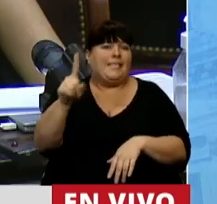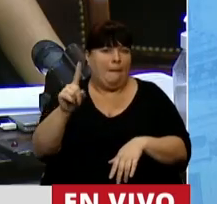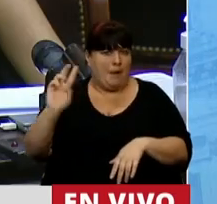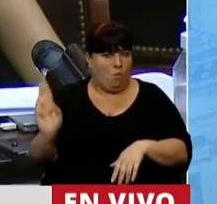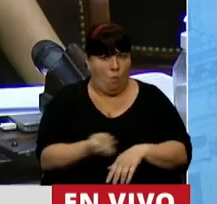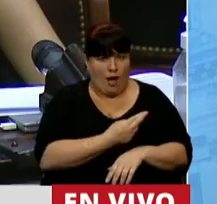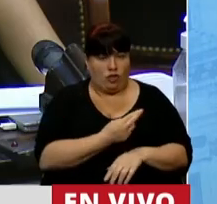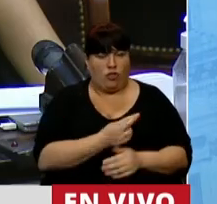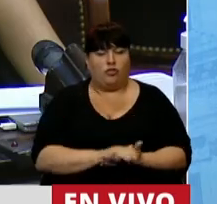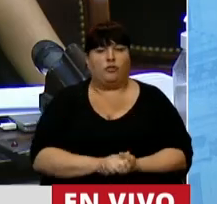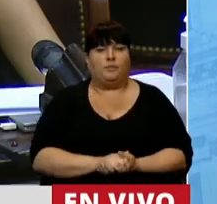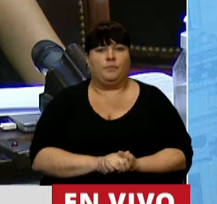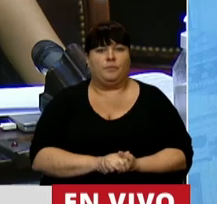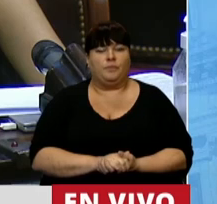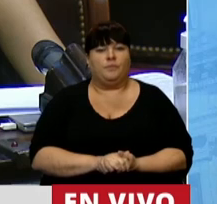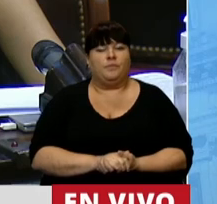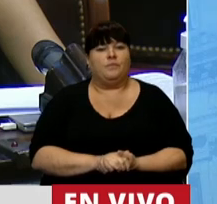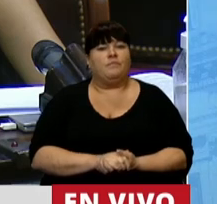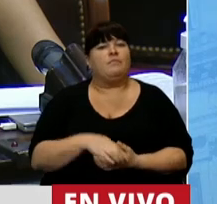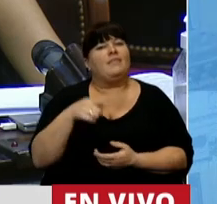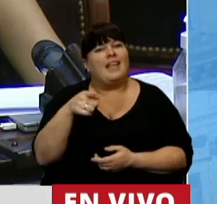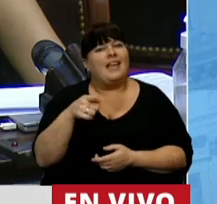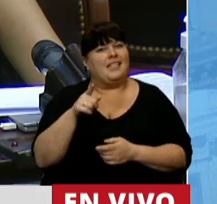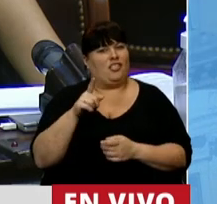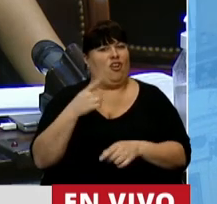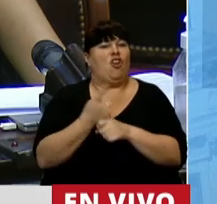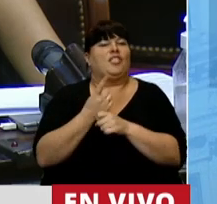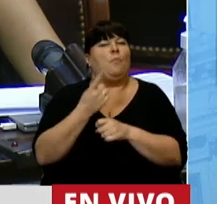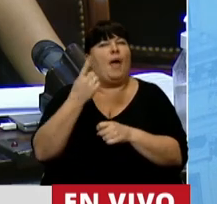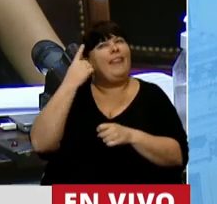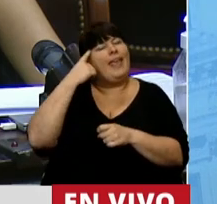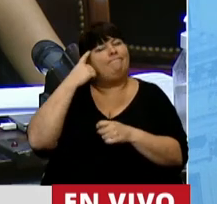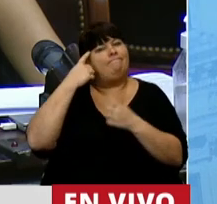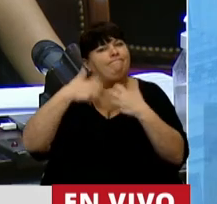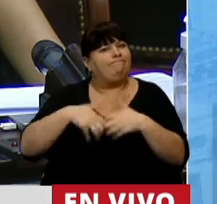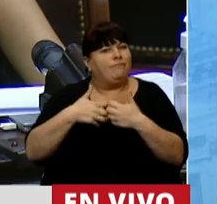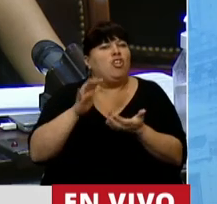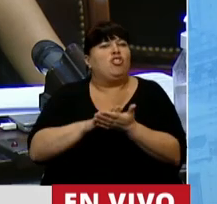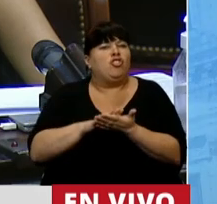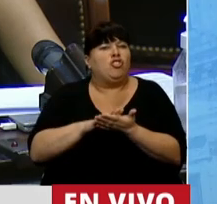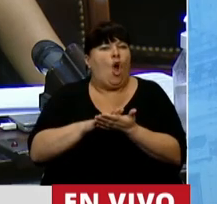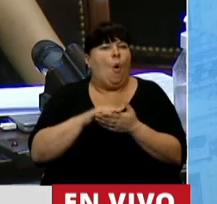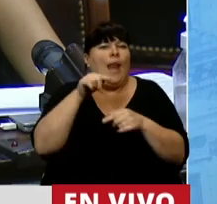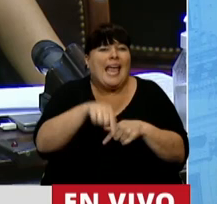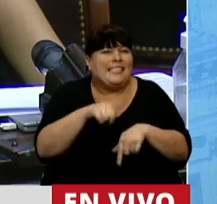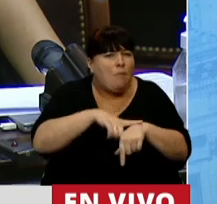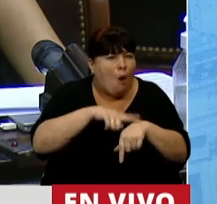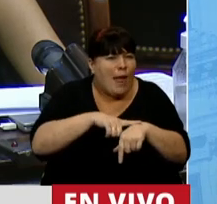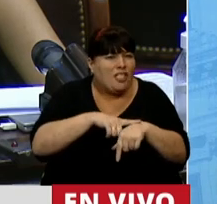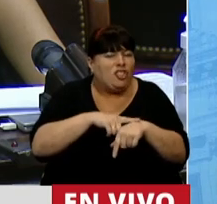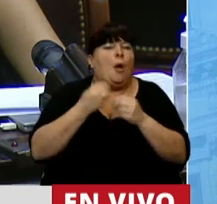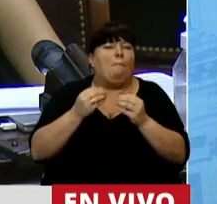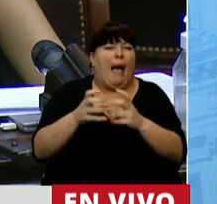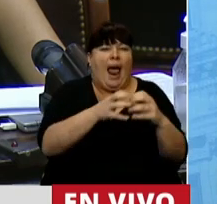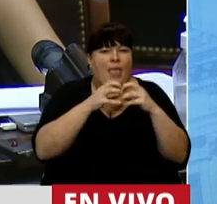muertos. Eso no nos puede hacer reflexionar sobre que este no era el momento para